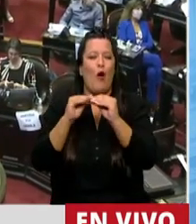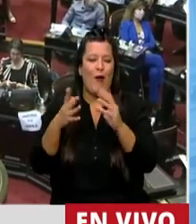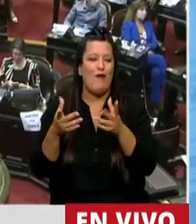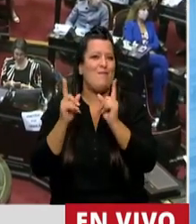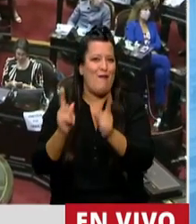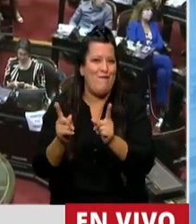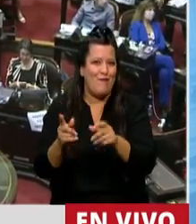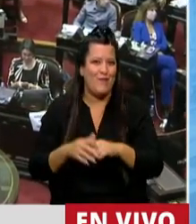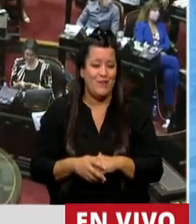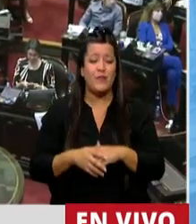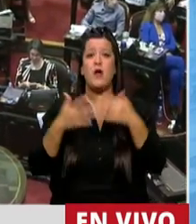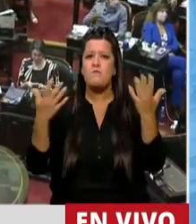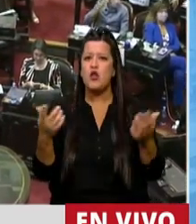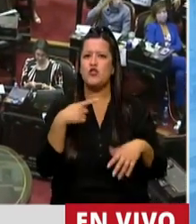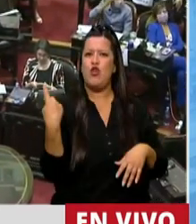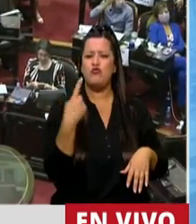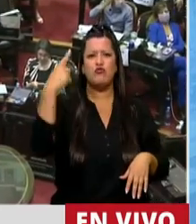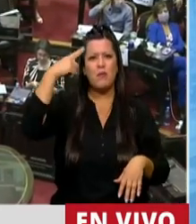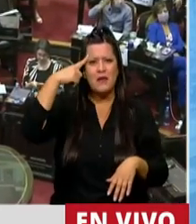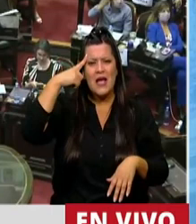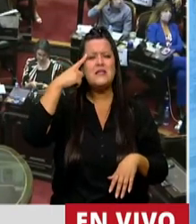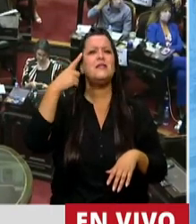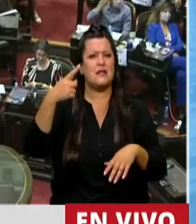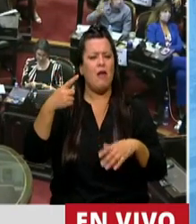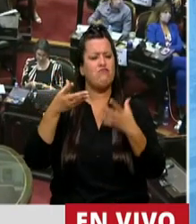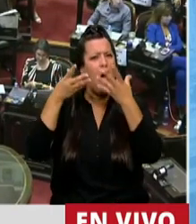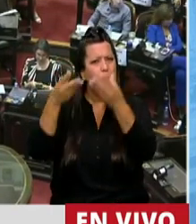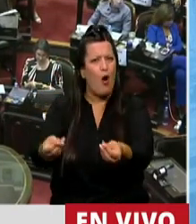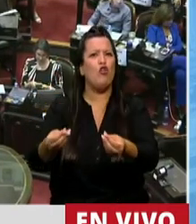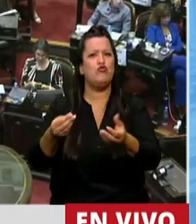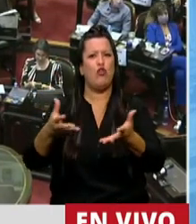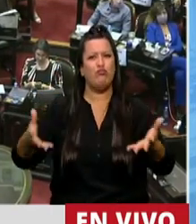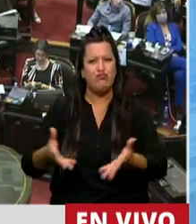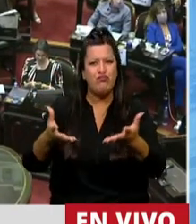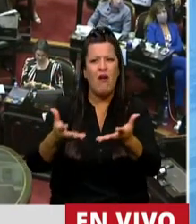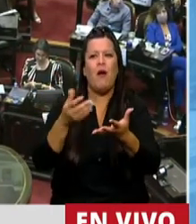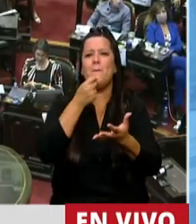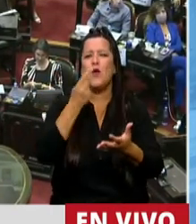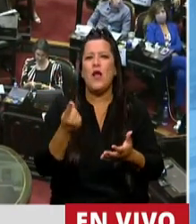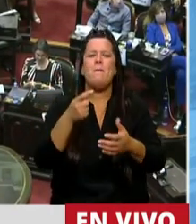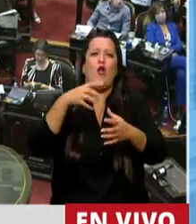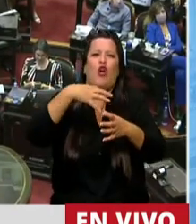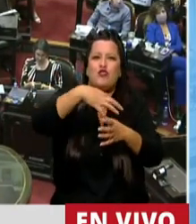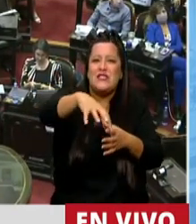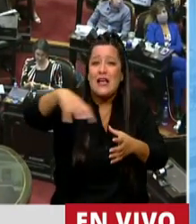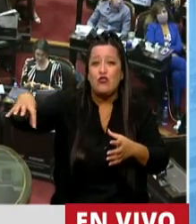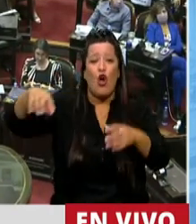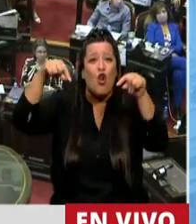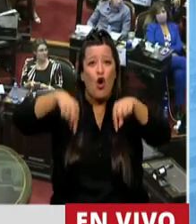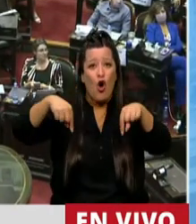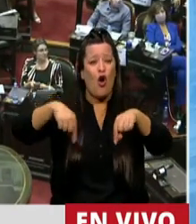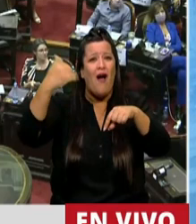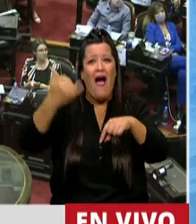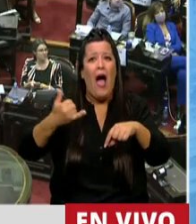Por eso es que pensamos dar un apoyo, un incentivo a aquellos sectores que hoy tienen una